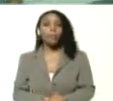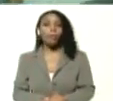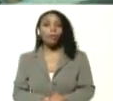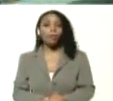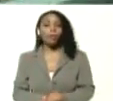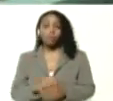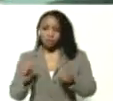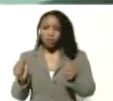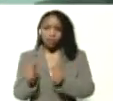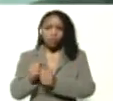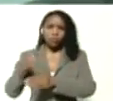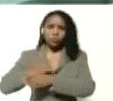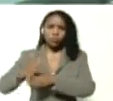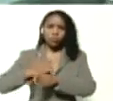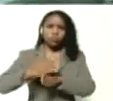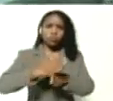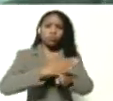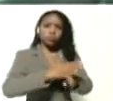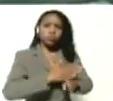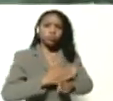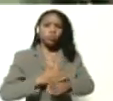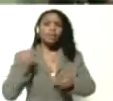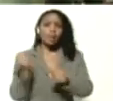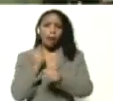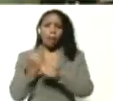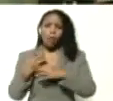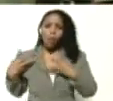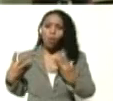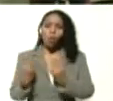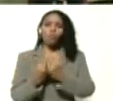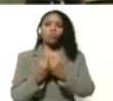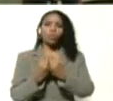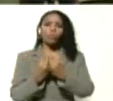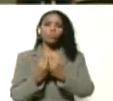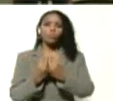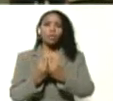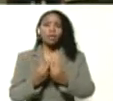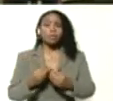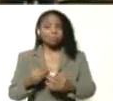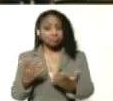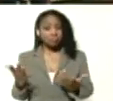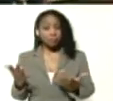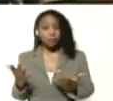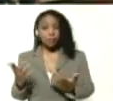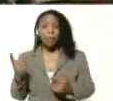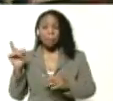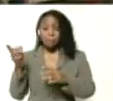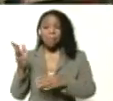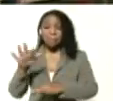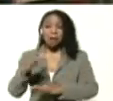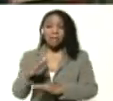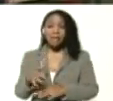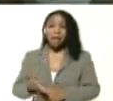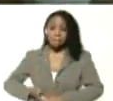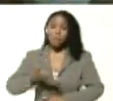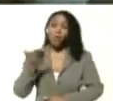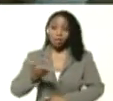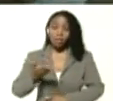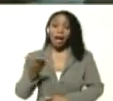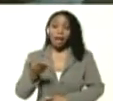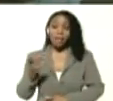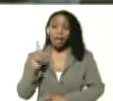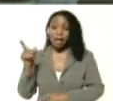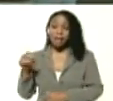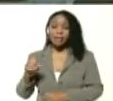Convivimos, coexistimos, trabajamos conjuntamente. Ah, Gisela, me parece muy importante que ustedes estén en esa